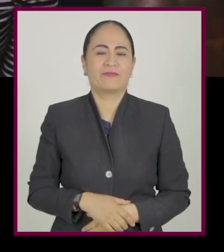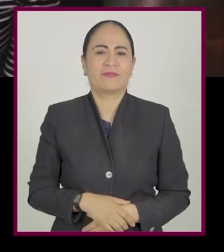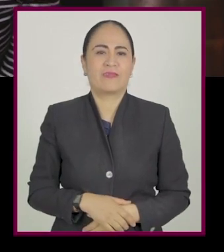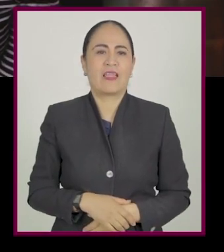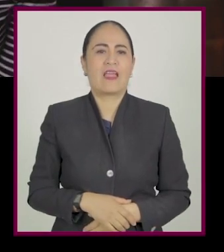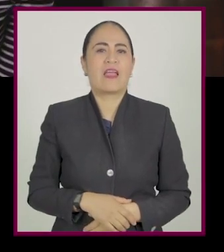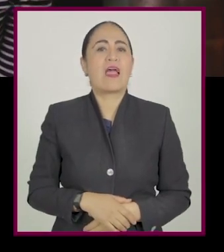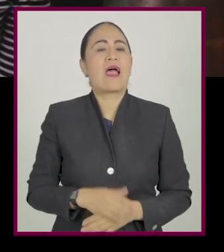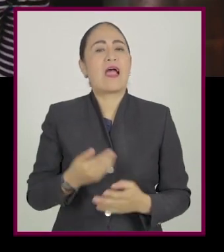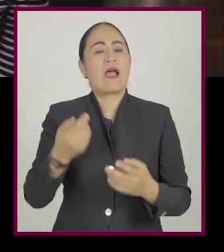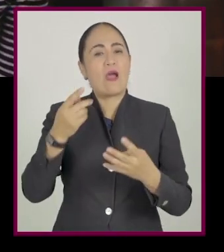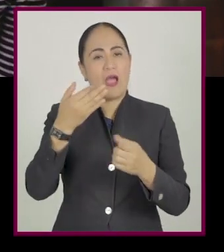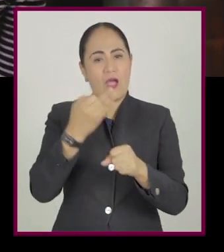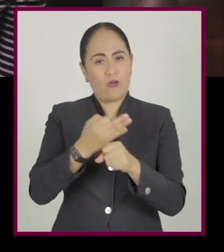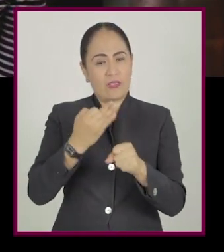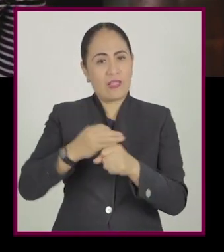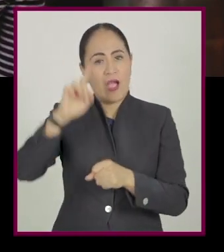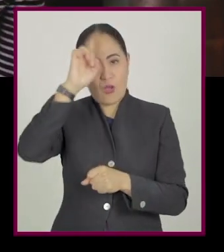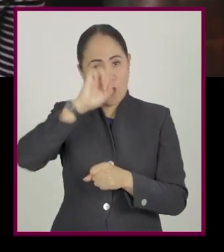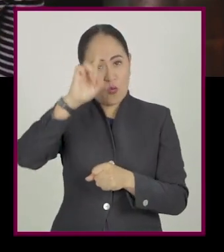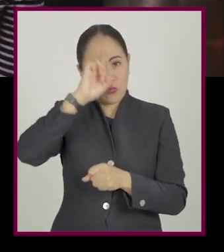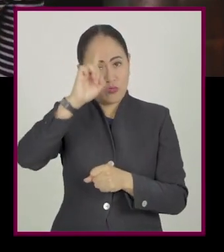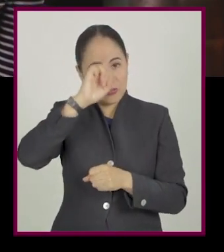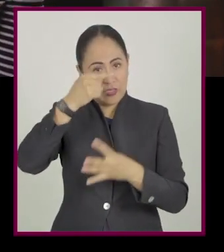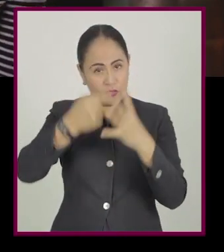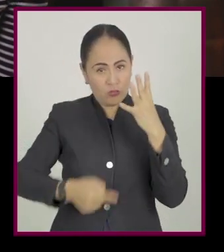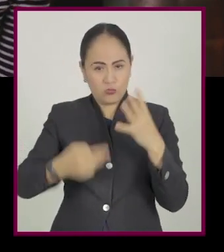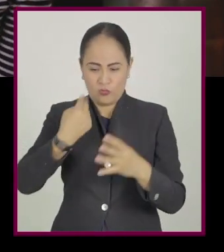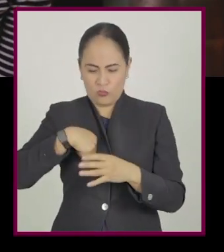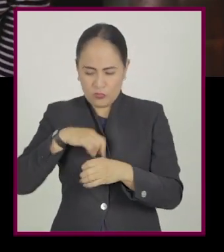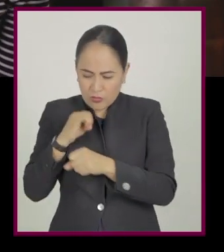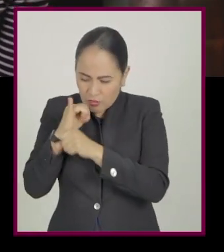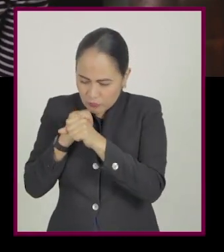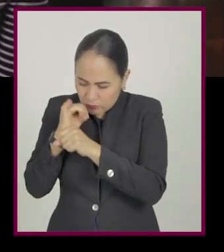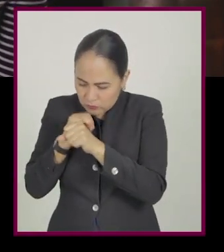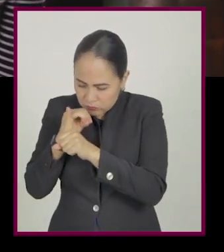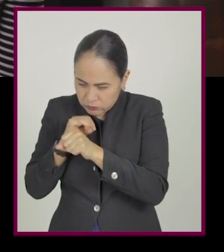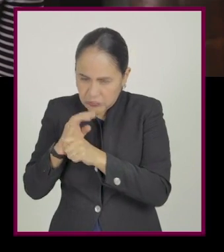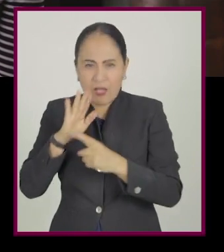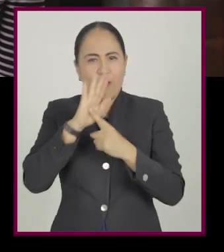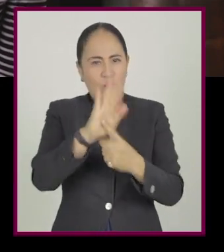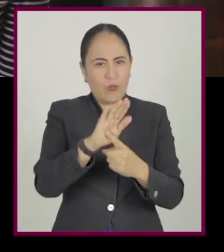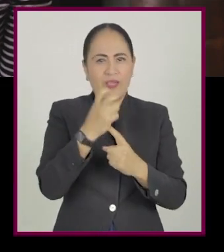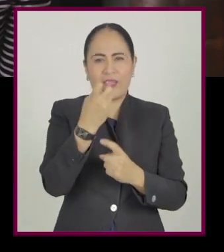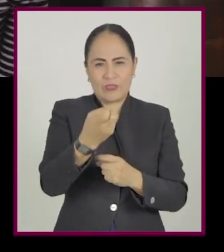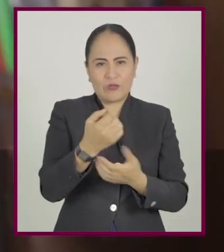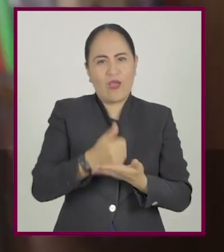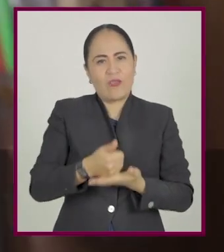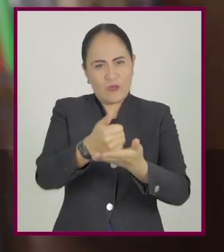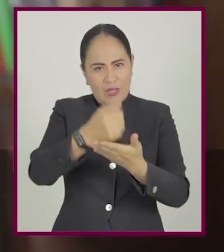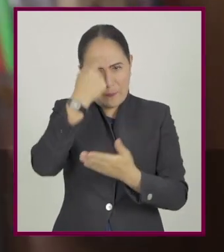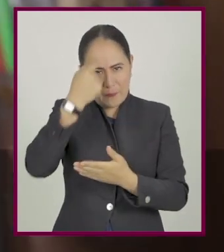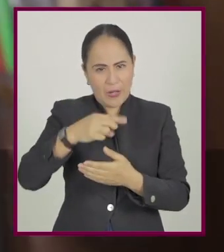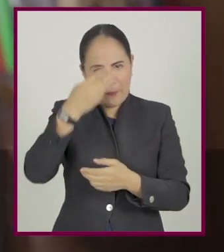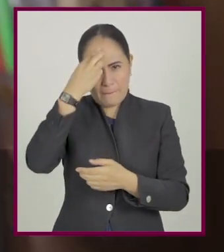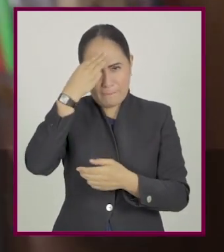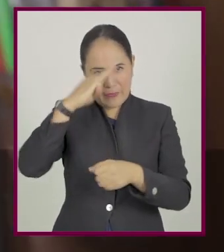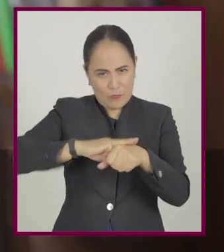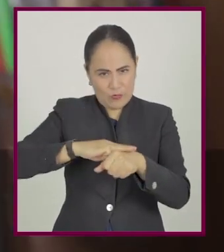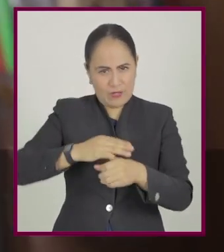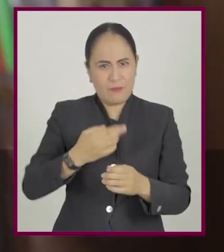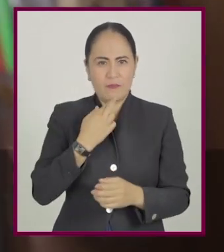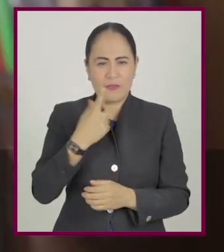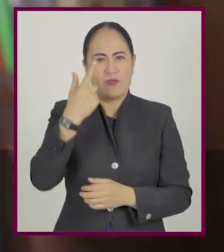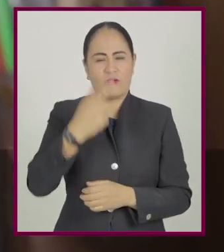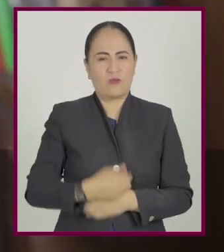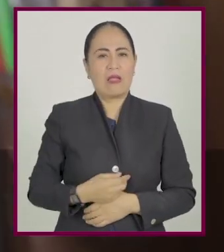presentar algunas recomendaciones que encontramos en nuestra investigación y que servirán para mejorar su memoria. Son fáciles de